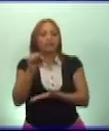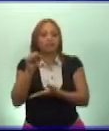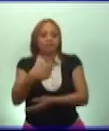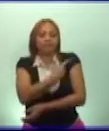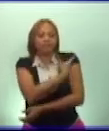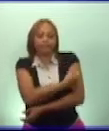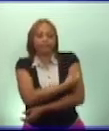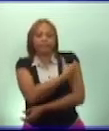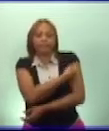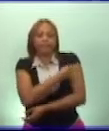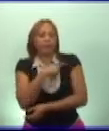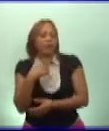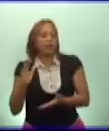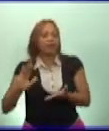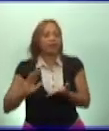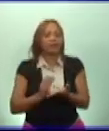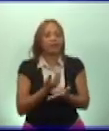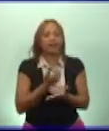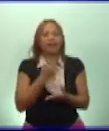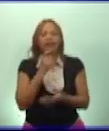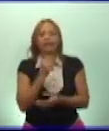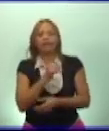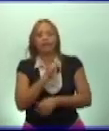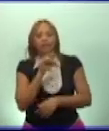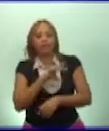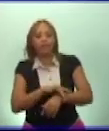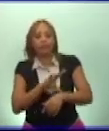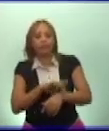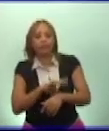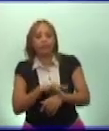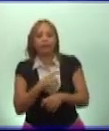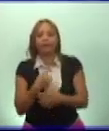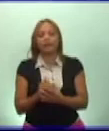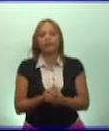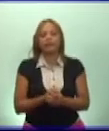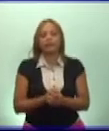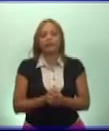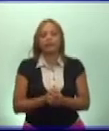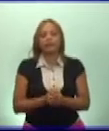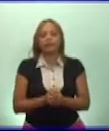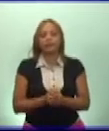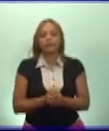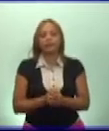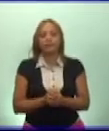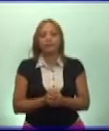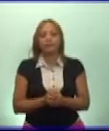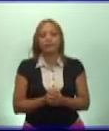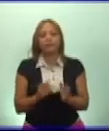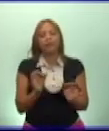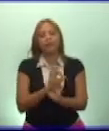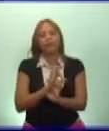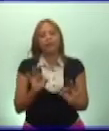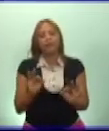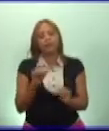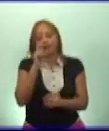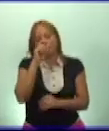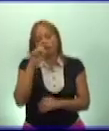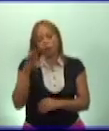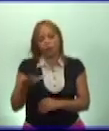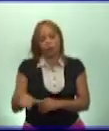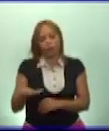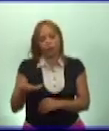erradicar algunas peligrosas enfermedades de nuestra población y especialmente en los niños.